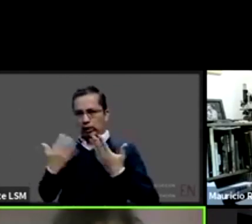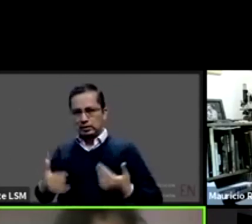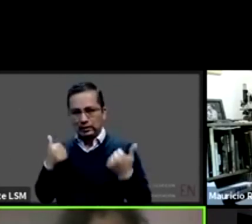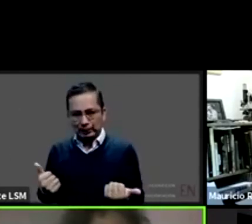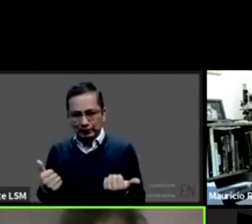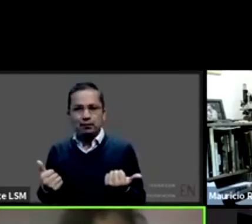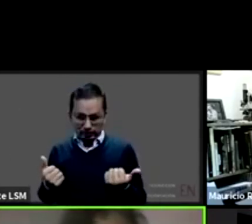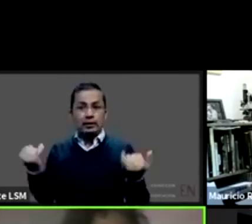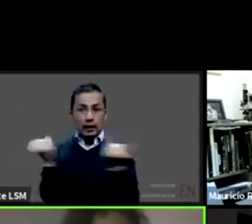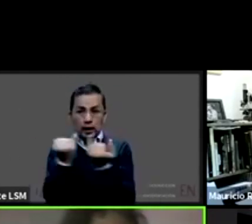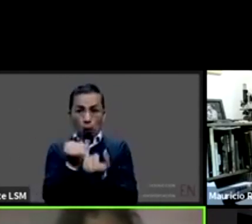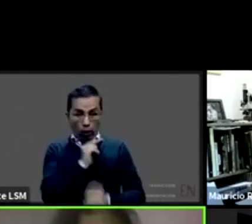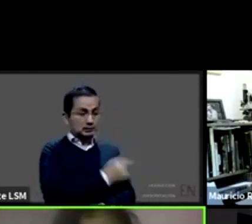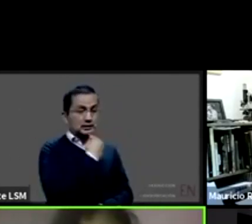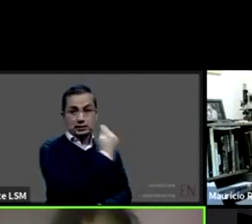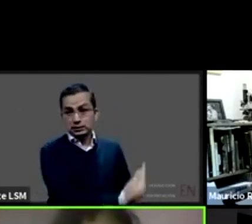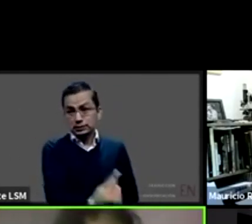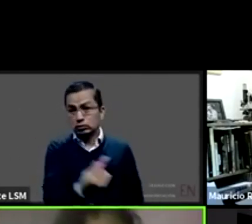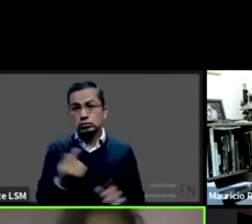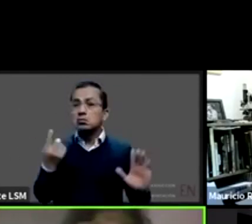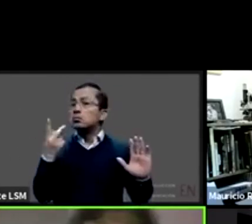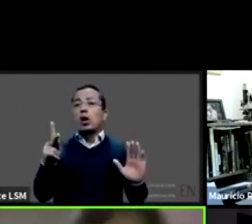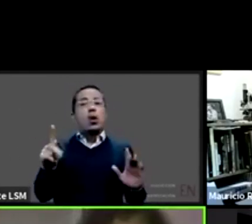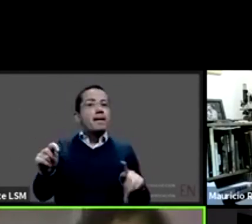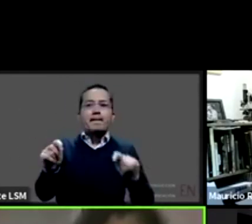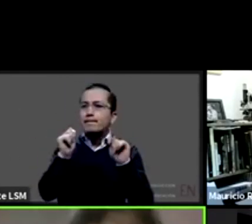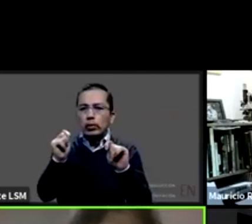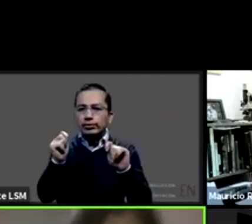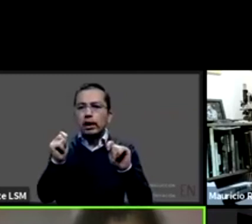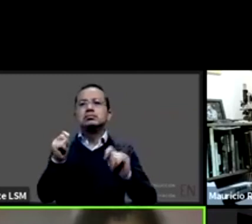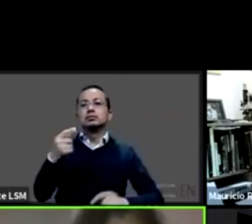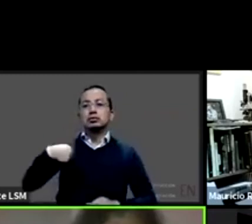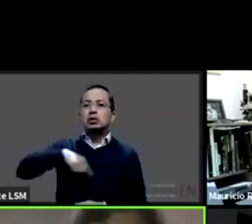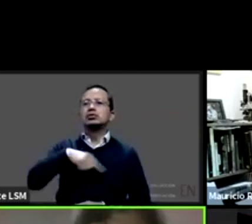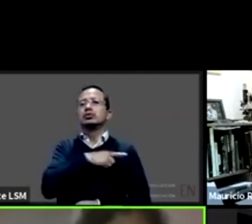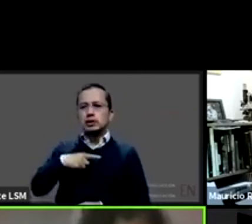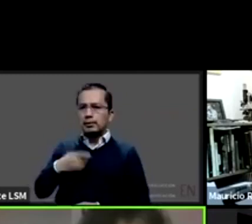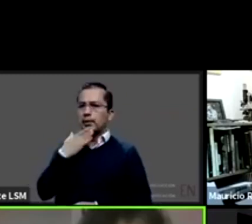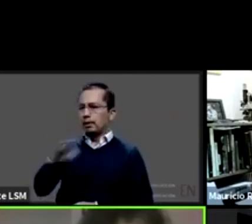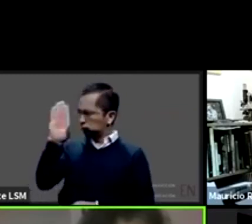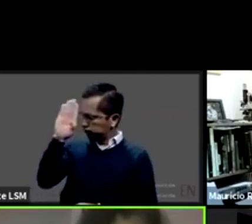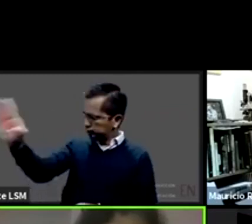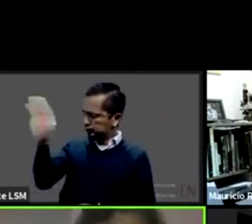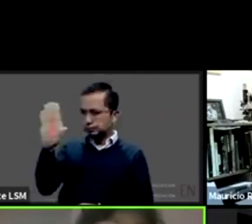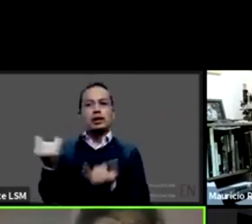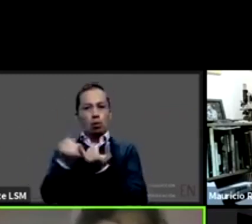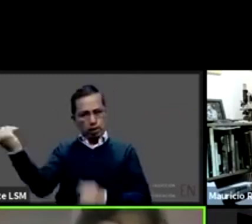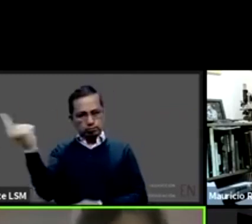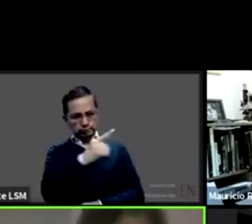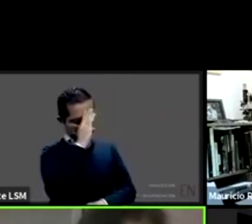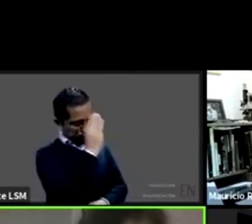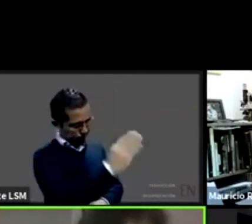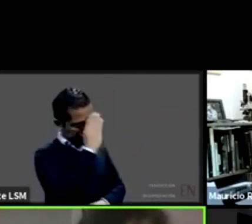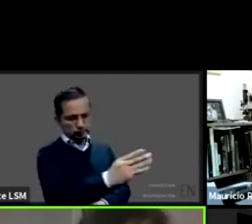a ellos pero eso no quita que tengamos el derecho de que nos den y que nos pidan nuestra opinión y que seamos conscientes de eso y que estemos